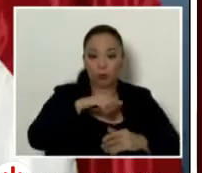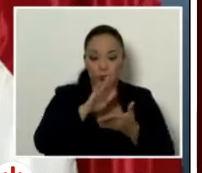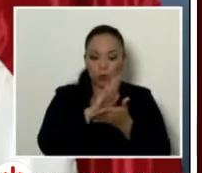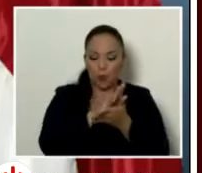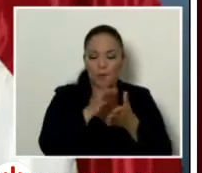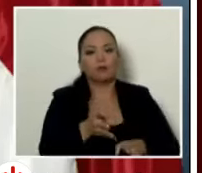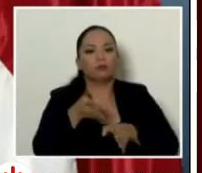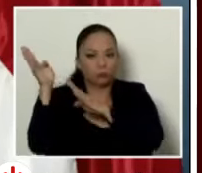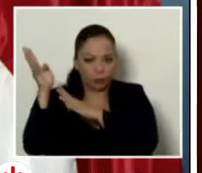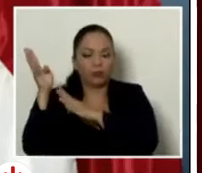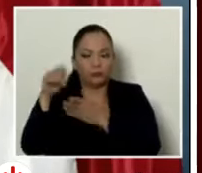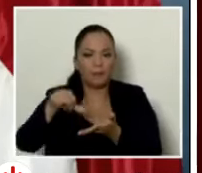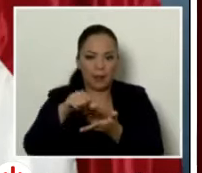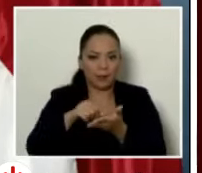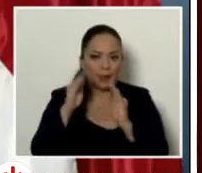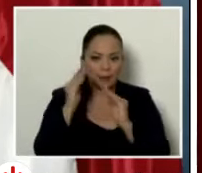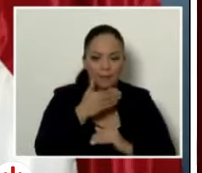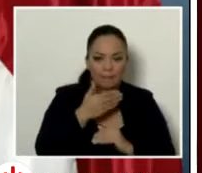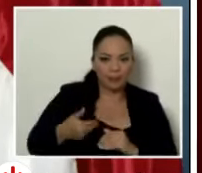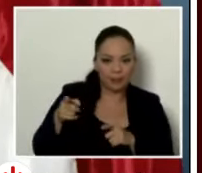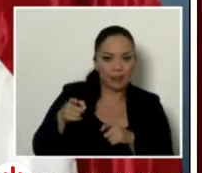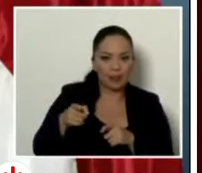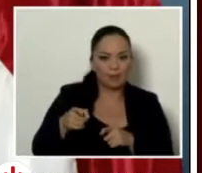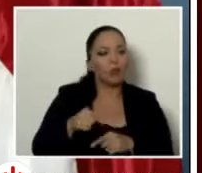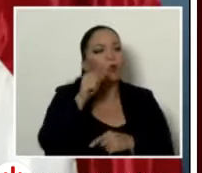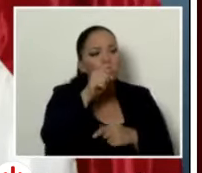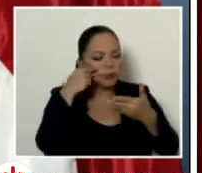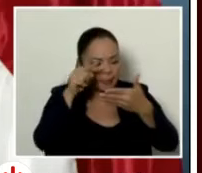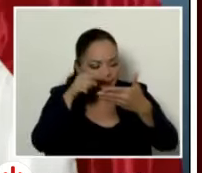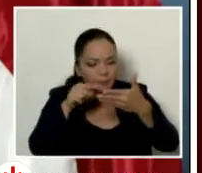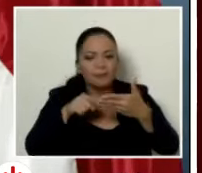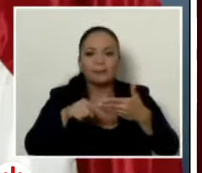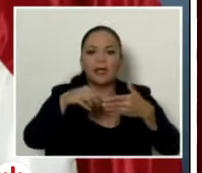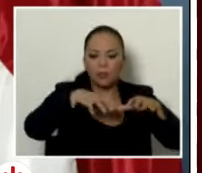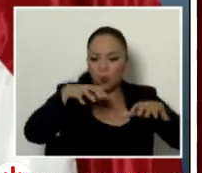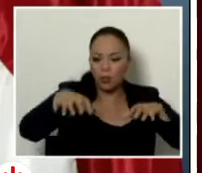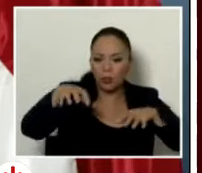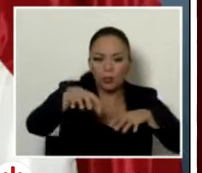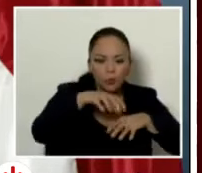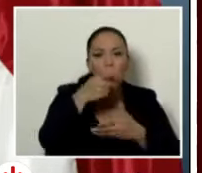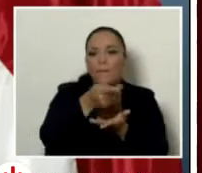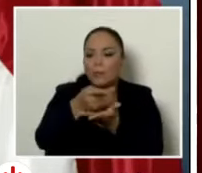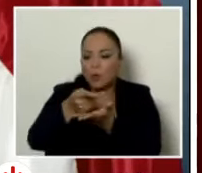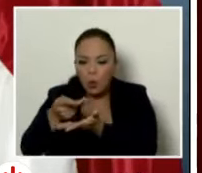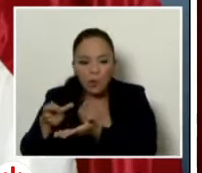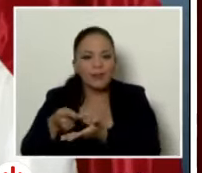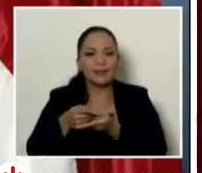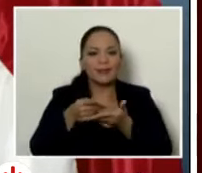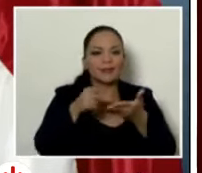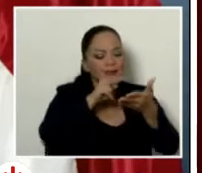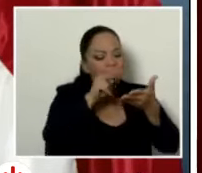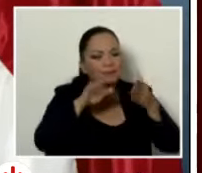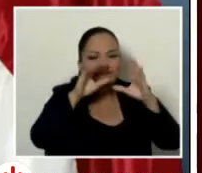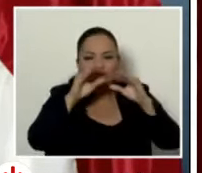Casa Presidencial para que vea cantón por cantón o provincia por provincia ahí